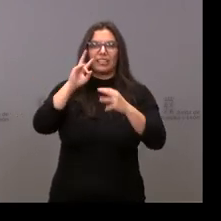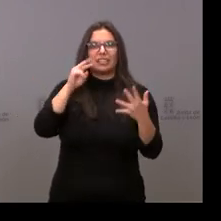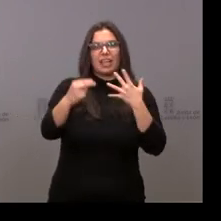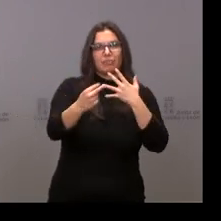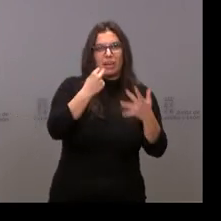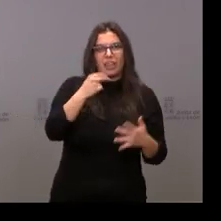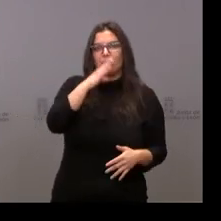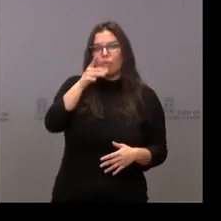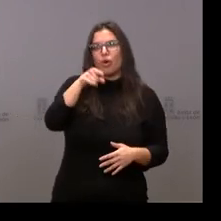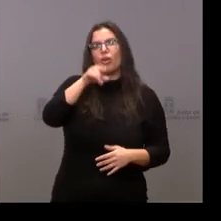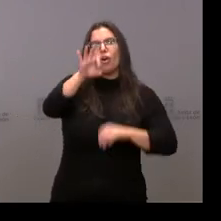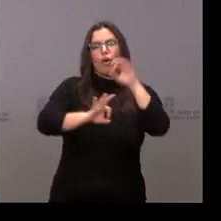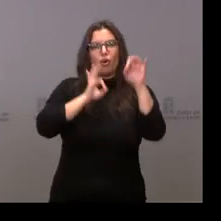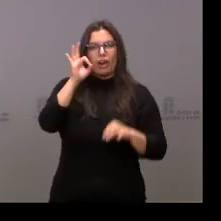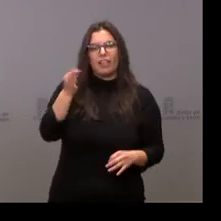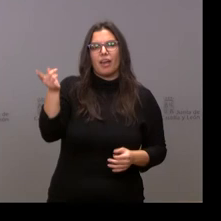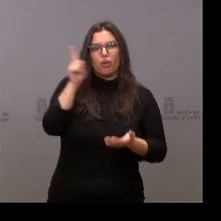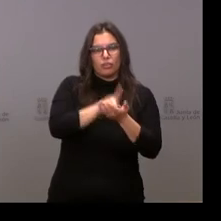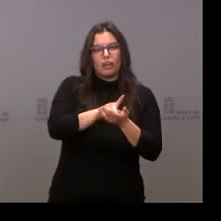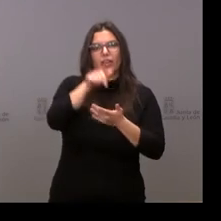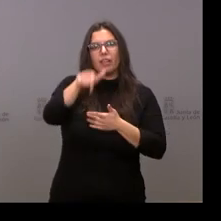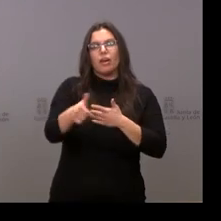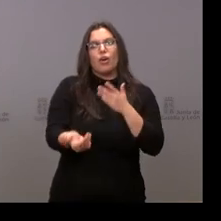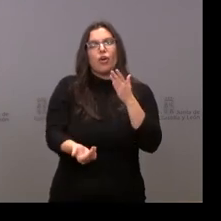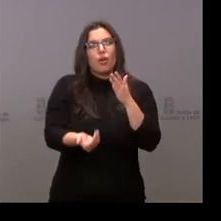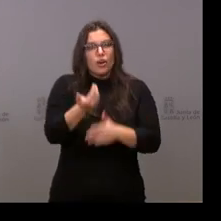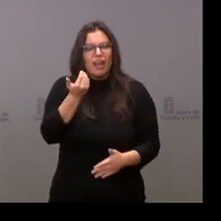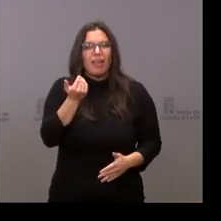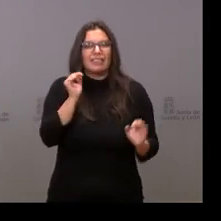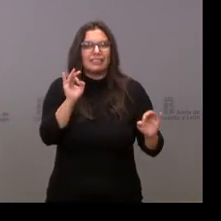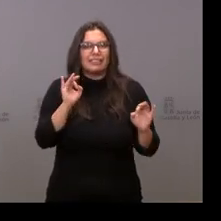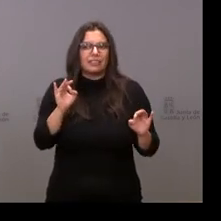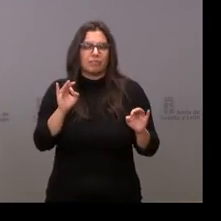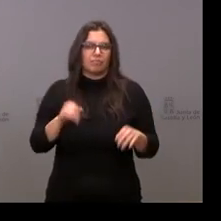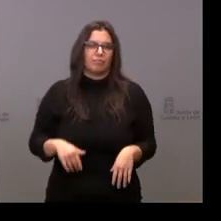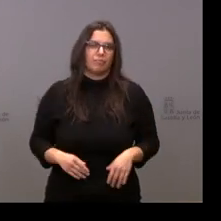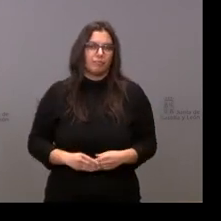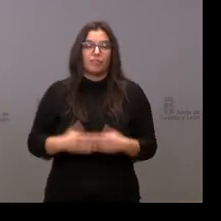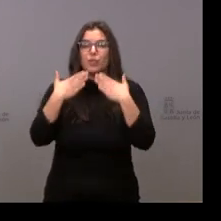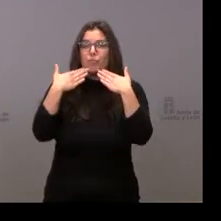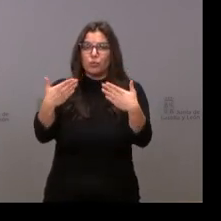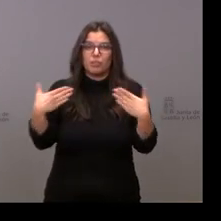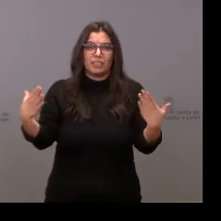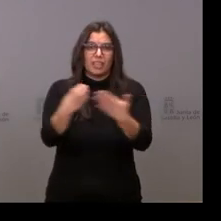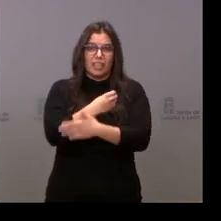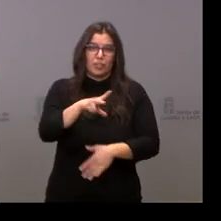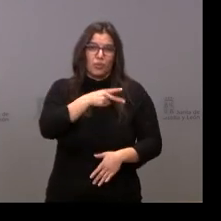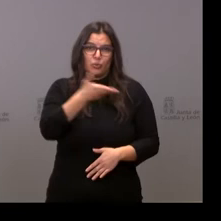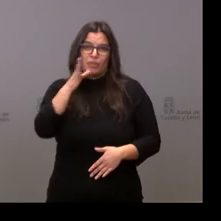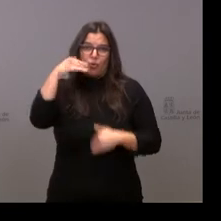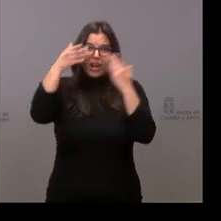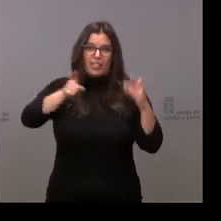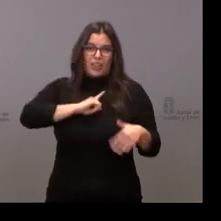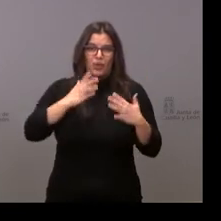por la organización, una vez más, de una jornada de estas características. Muchísimas gracias a todos ustedes por su atención.